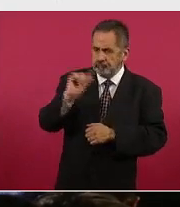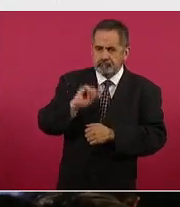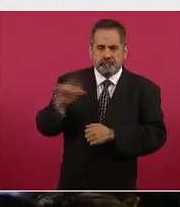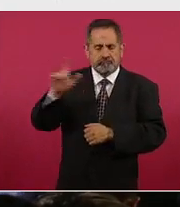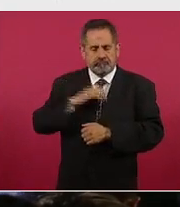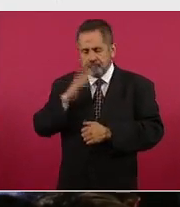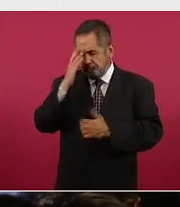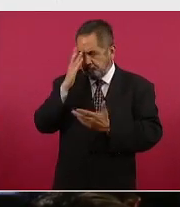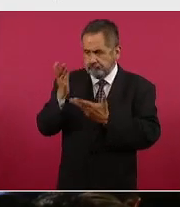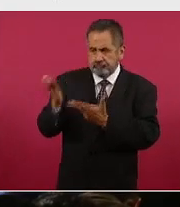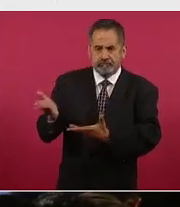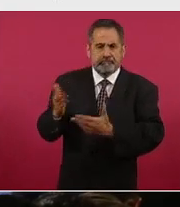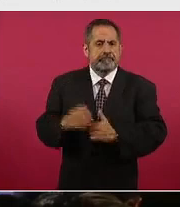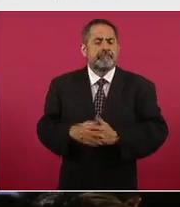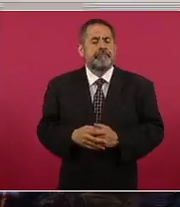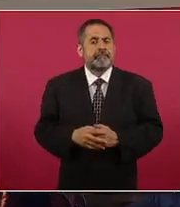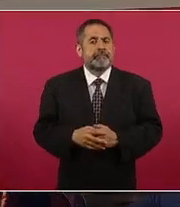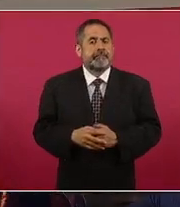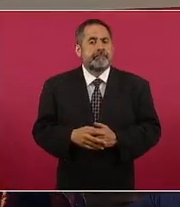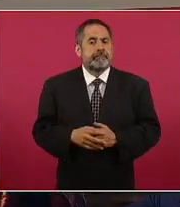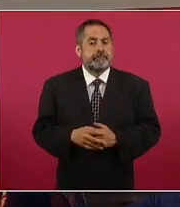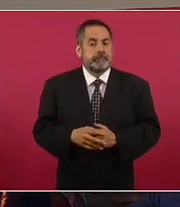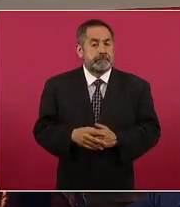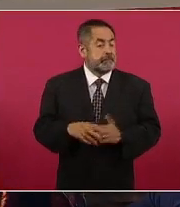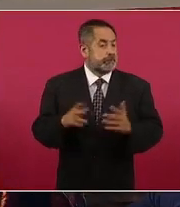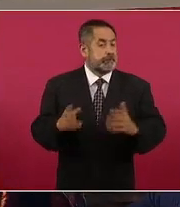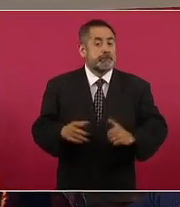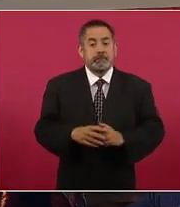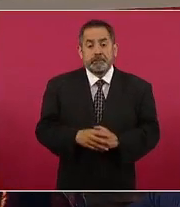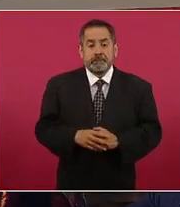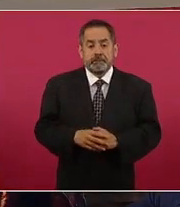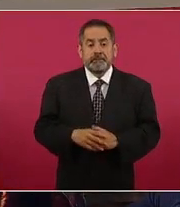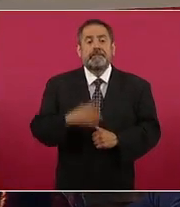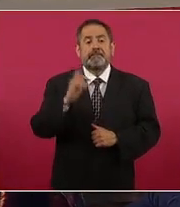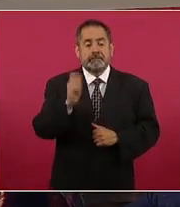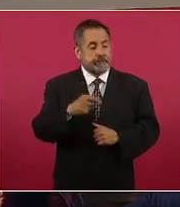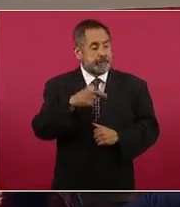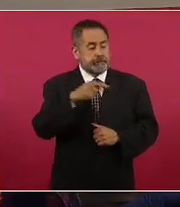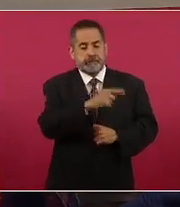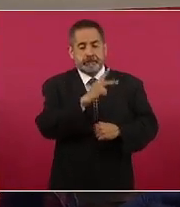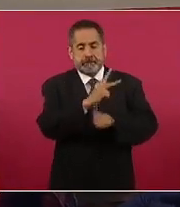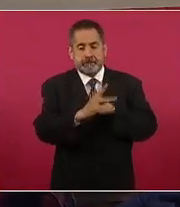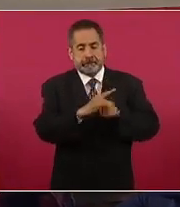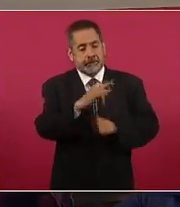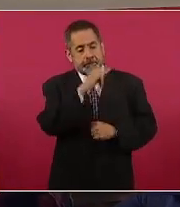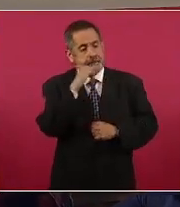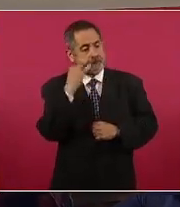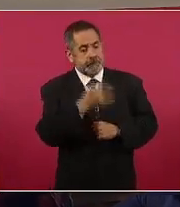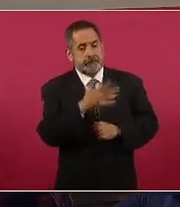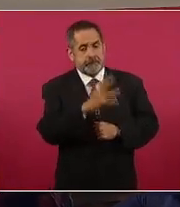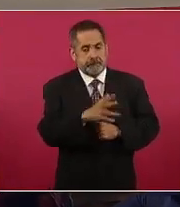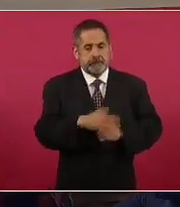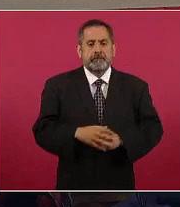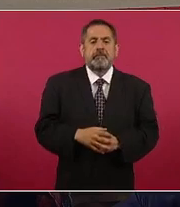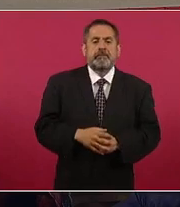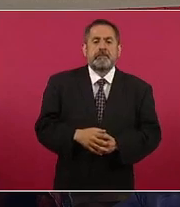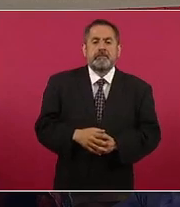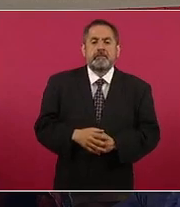consideración. Entonces, tenemos ya lo que tiene que ver con Chile. Les comentaría de una vez, si me hacen favor,